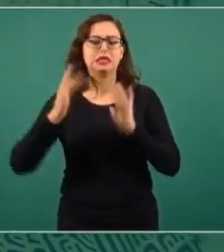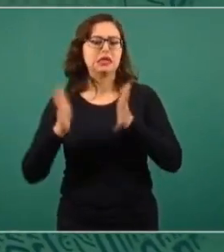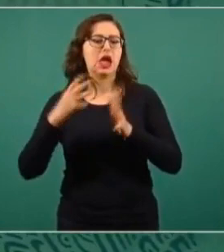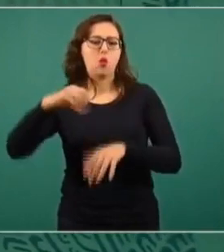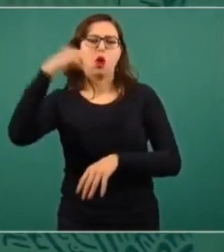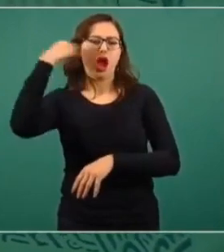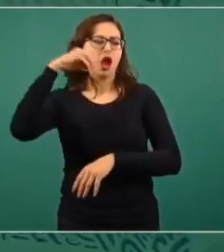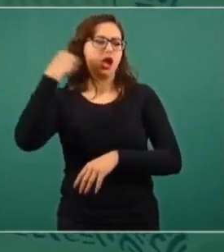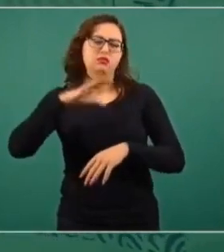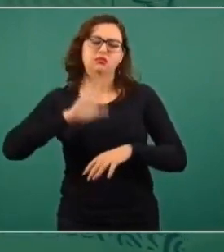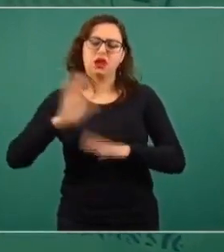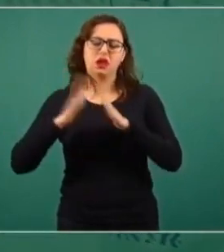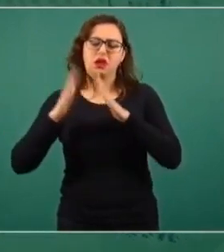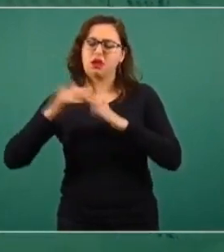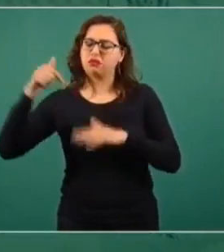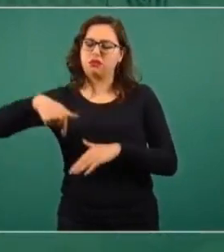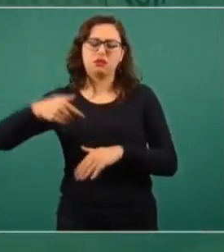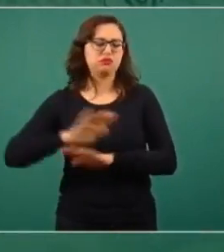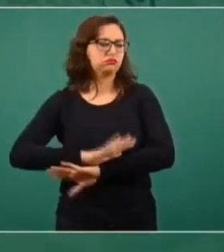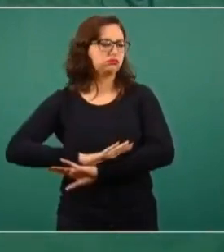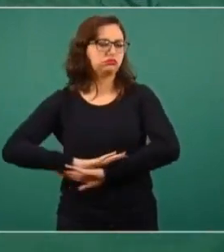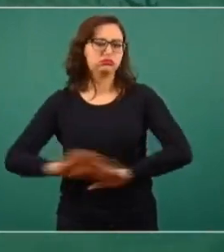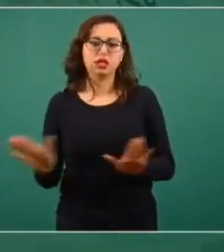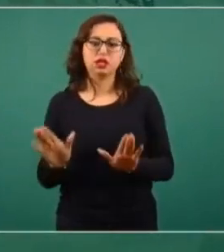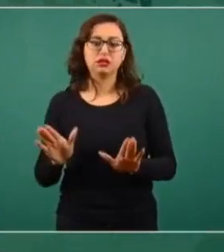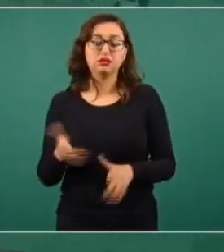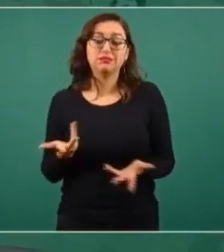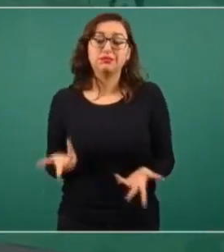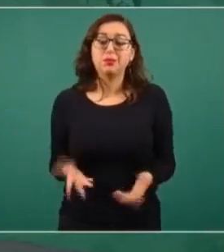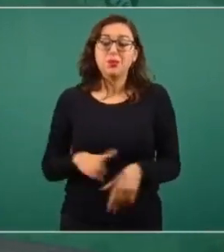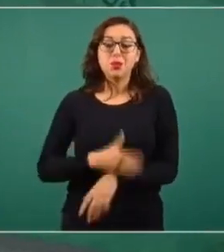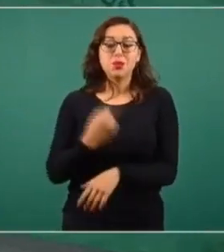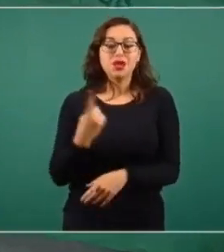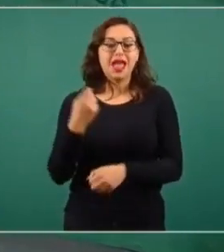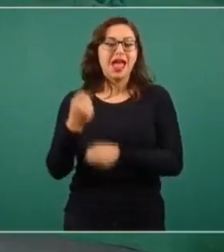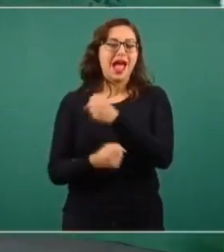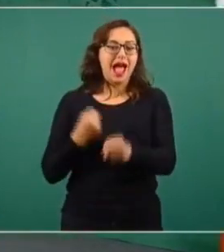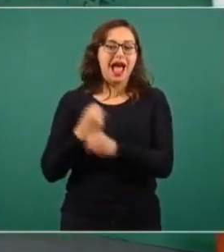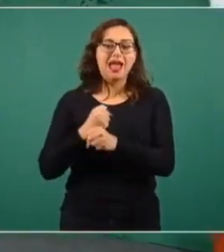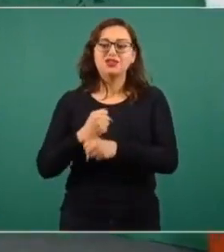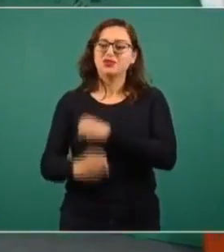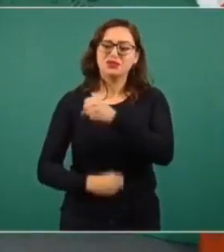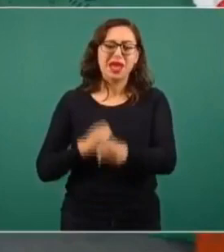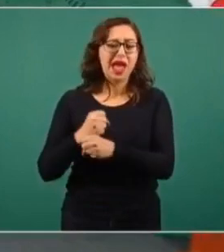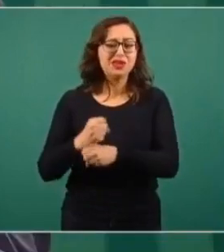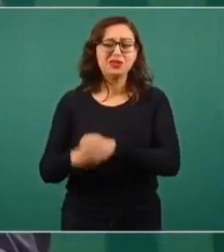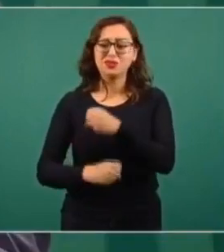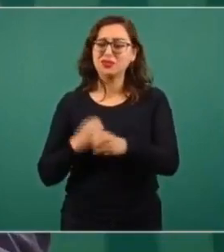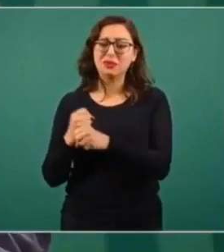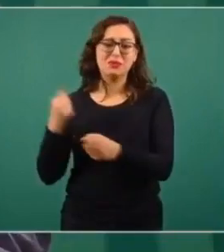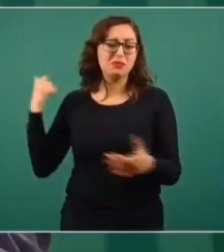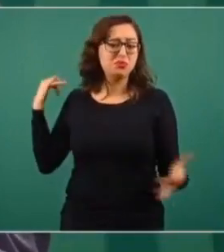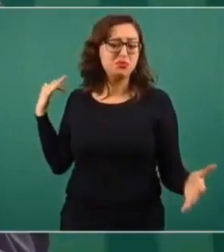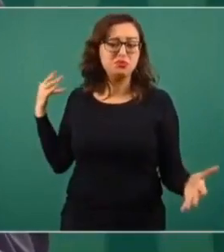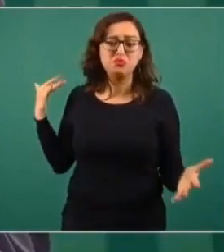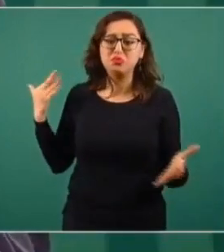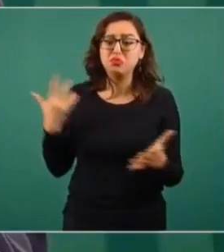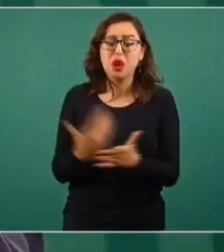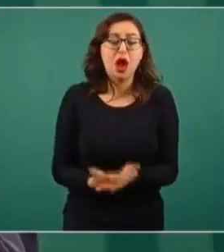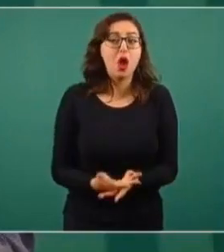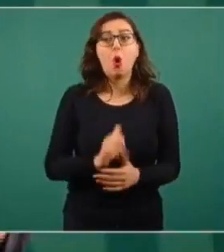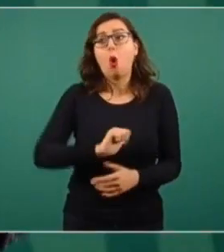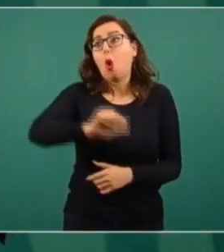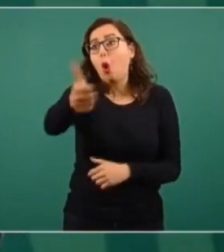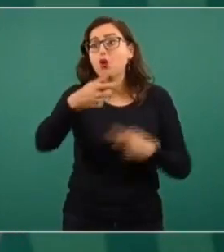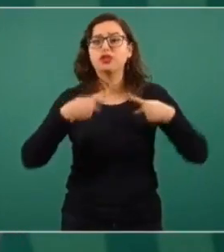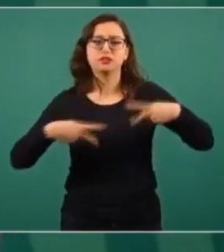del Estado. O sea, estos son muchos años, ya hay arraigos distintos. La población que vive en San Quintín